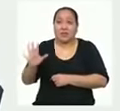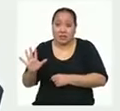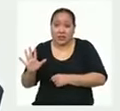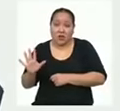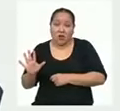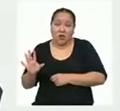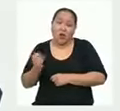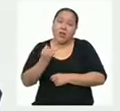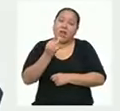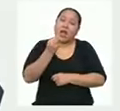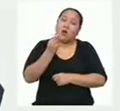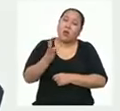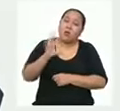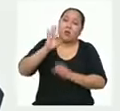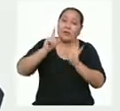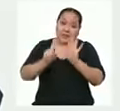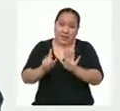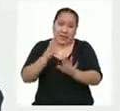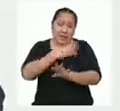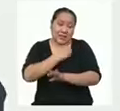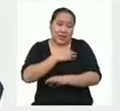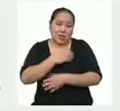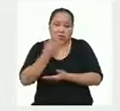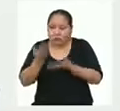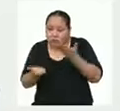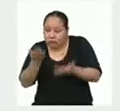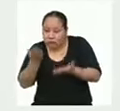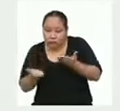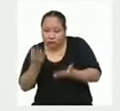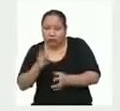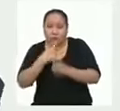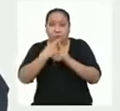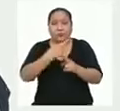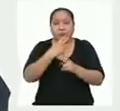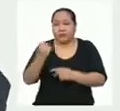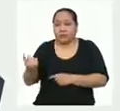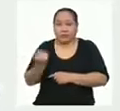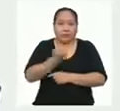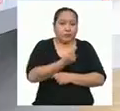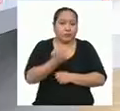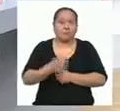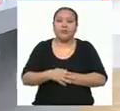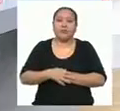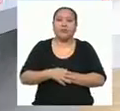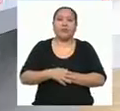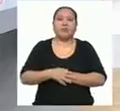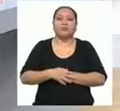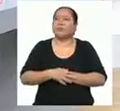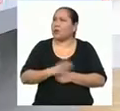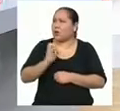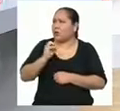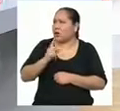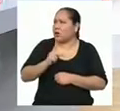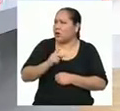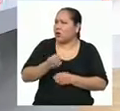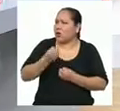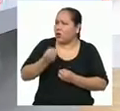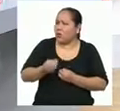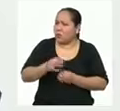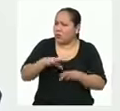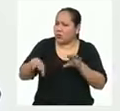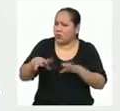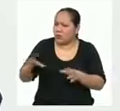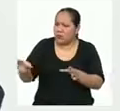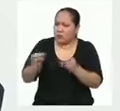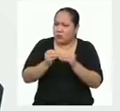5 y algunos de 6 años para luego comparar los resultados de ambas secciones. Ya. ¿Y cómo hicieron con la